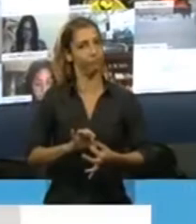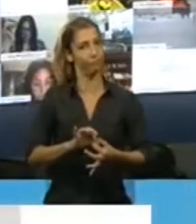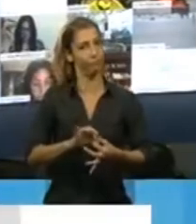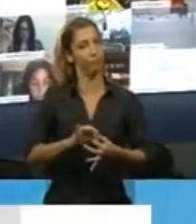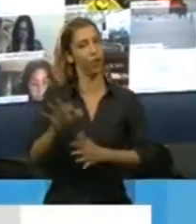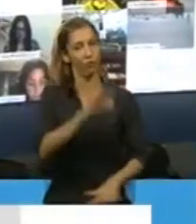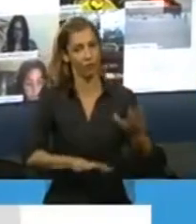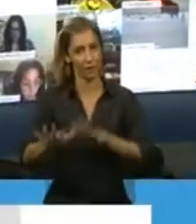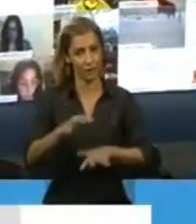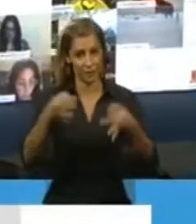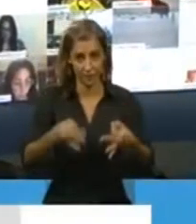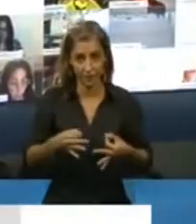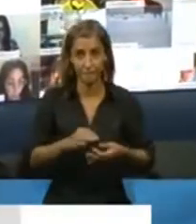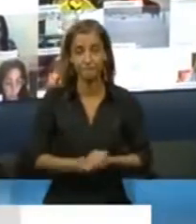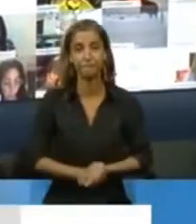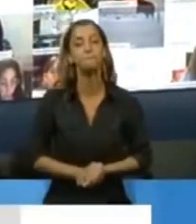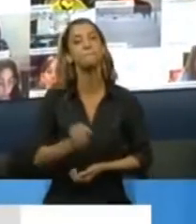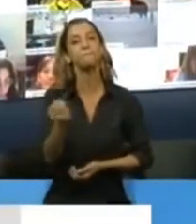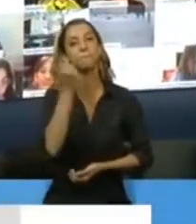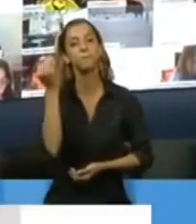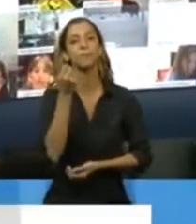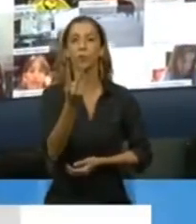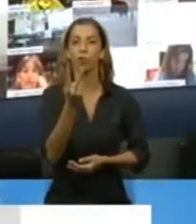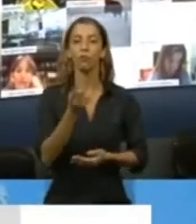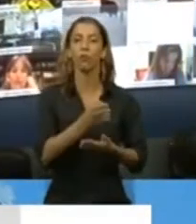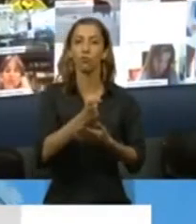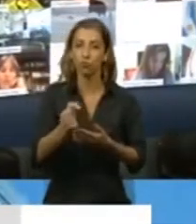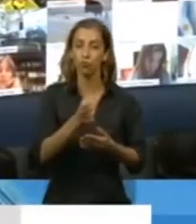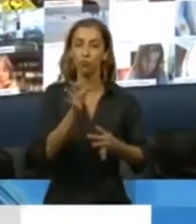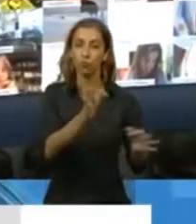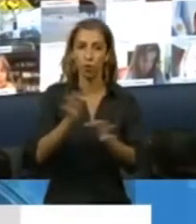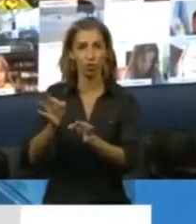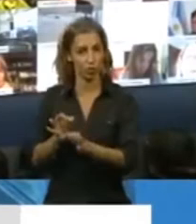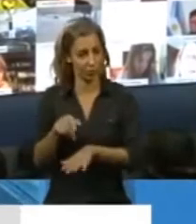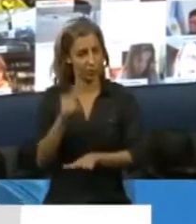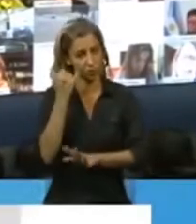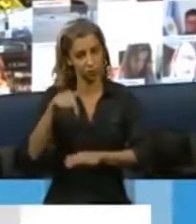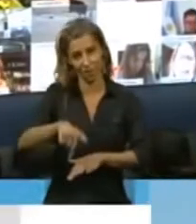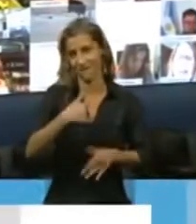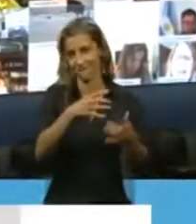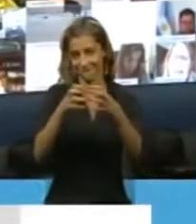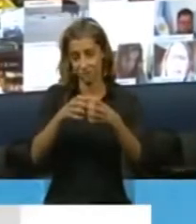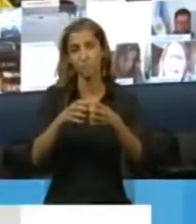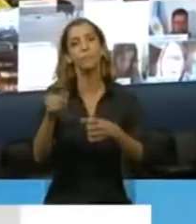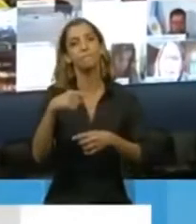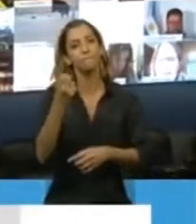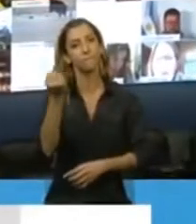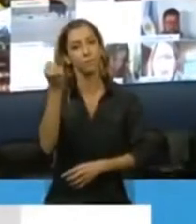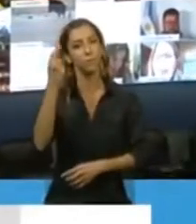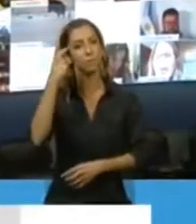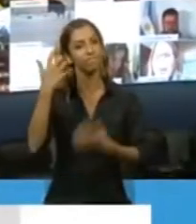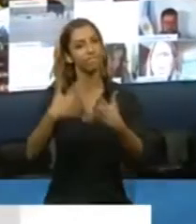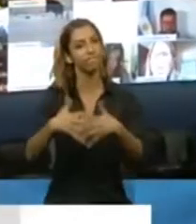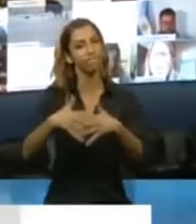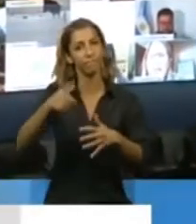importancia de estos dos proyectos que estamos tratando, yo quiero llevarnos a la reflexión y que no nos confundamos,